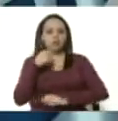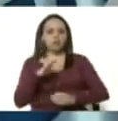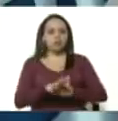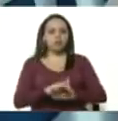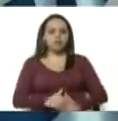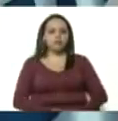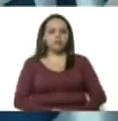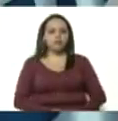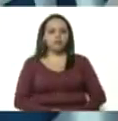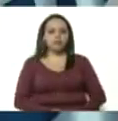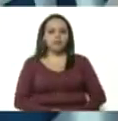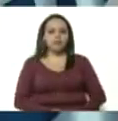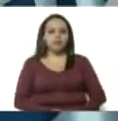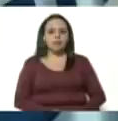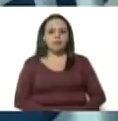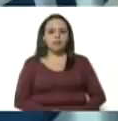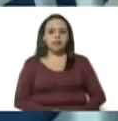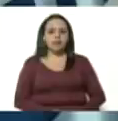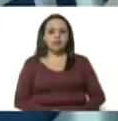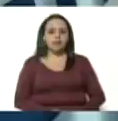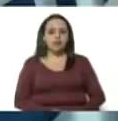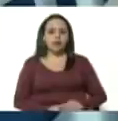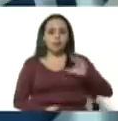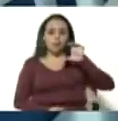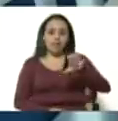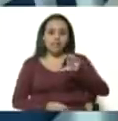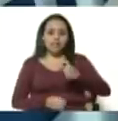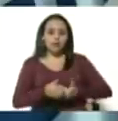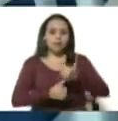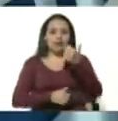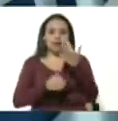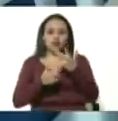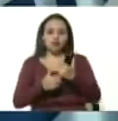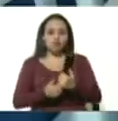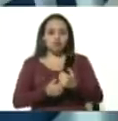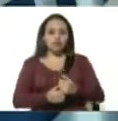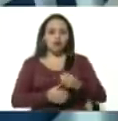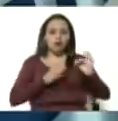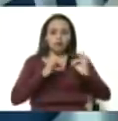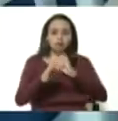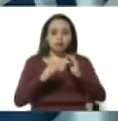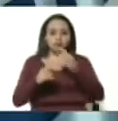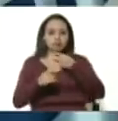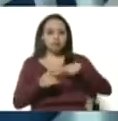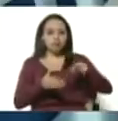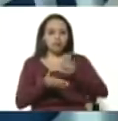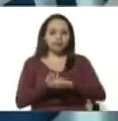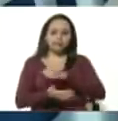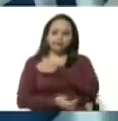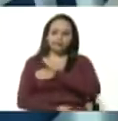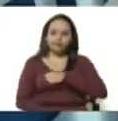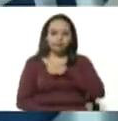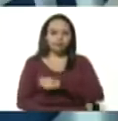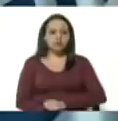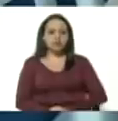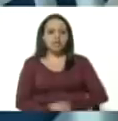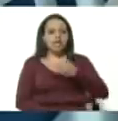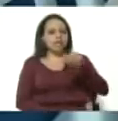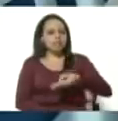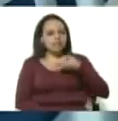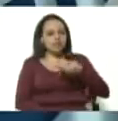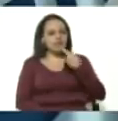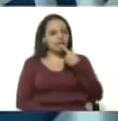primeros países con mayor número de contagiados y fallecidos lamentablemente siempre hay que